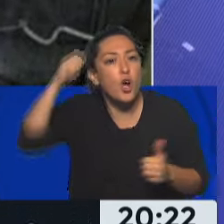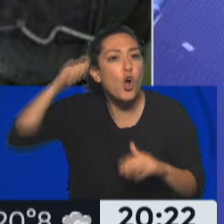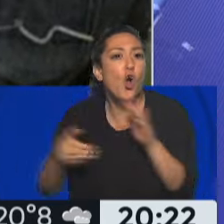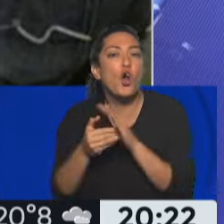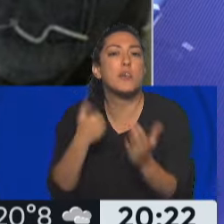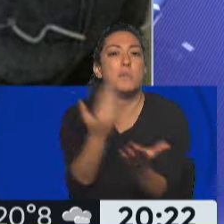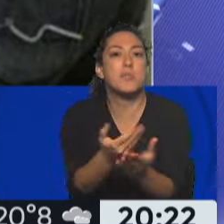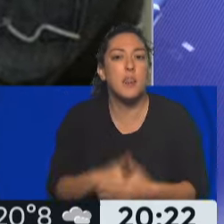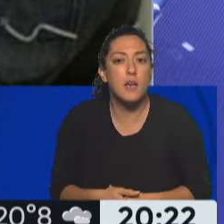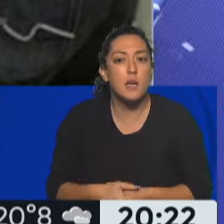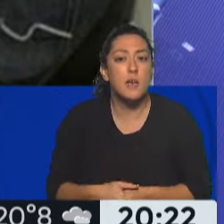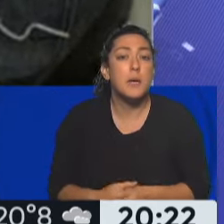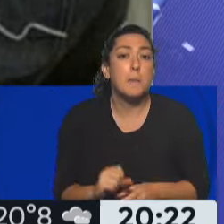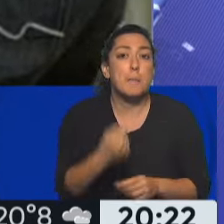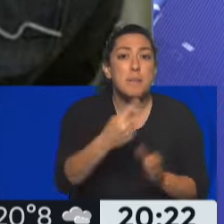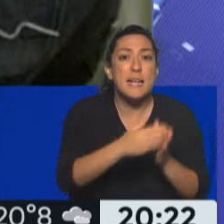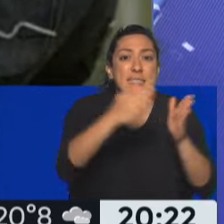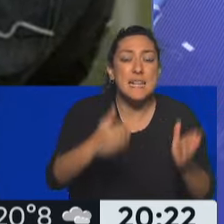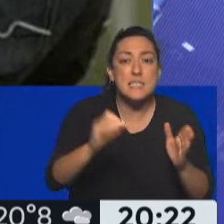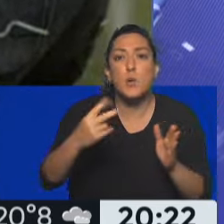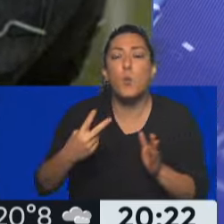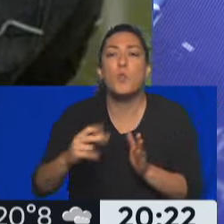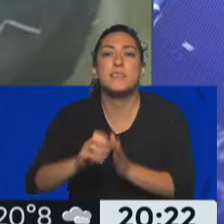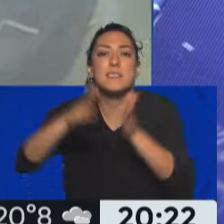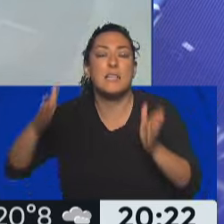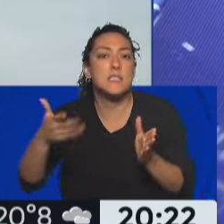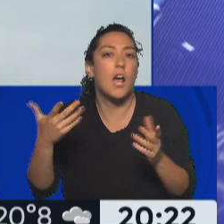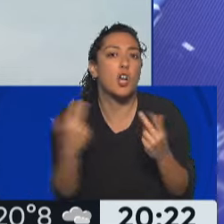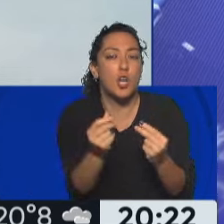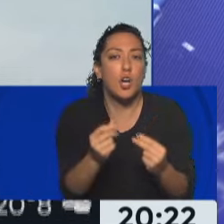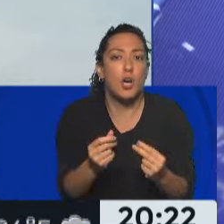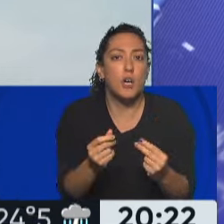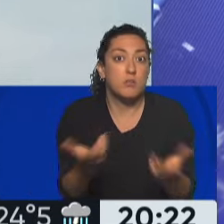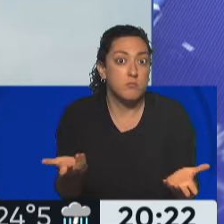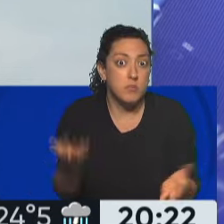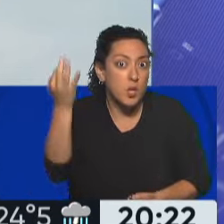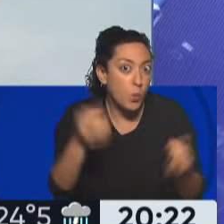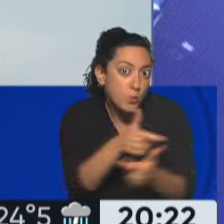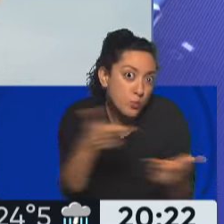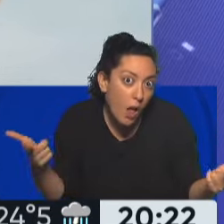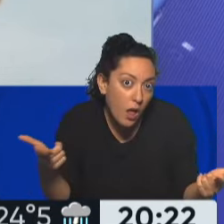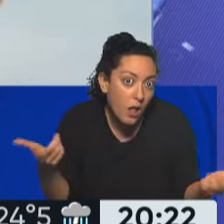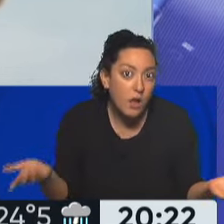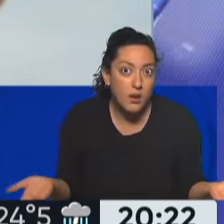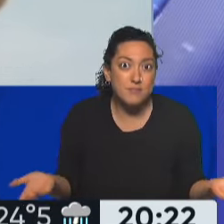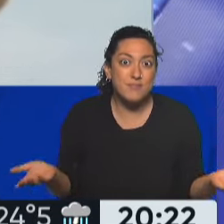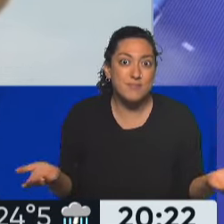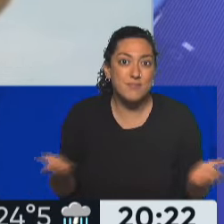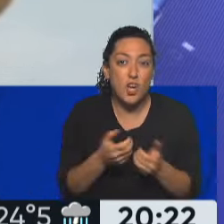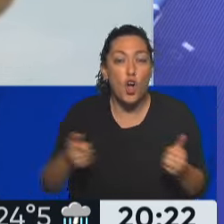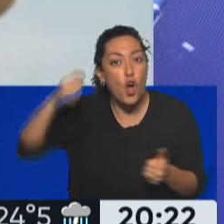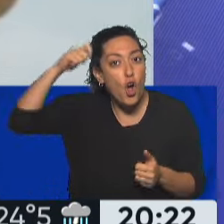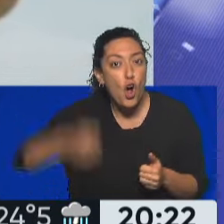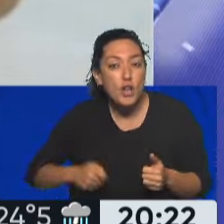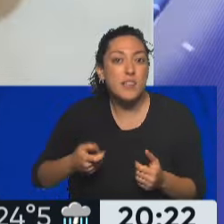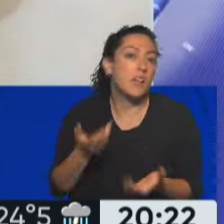primera y segunda instancia le rechaza el fallo, ¿no sería desigual e injusto que un caso que puede llegar a la Corte, la Corte le dijera una cosa y en primera instancia